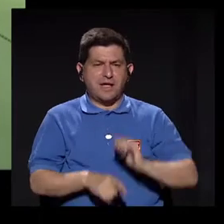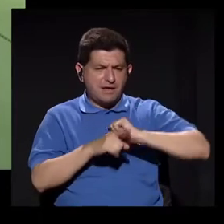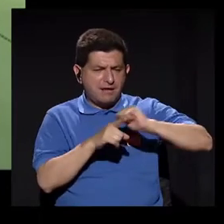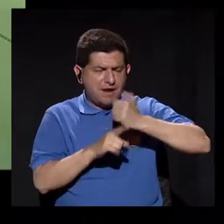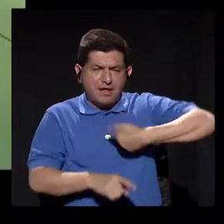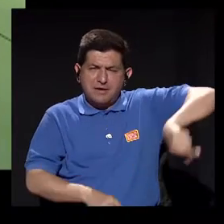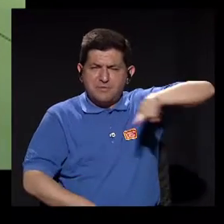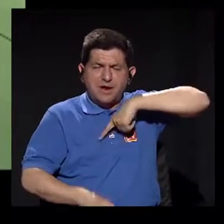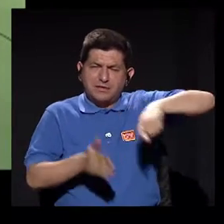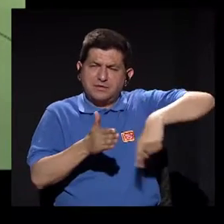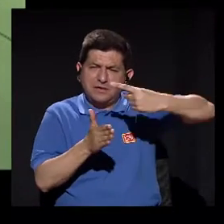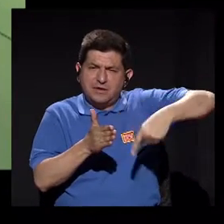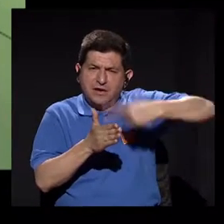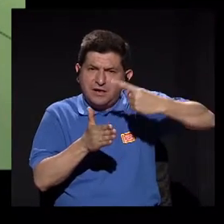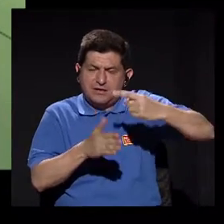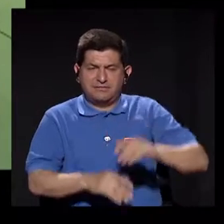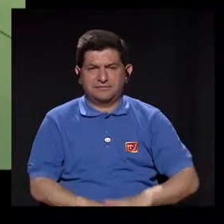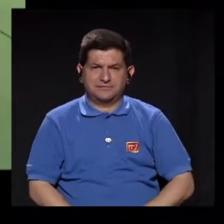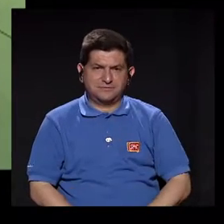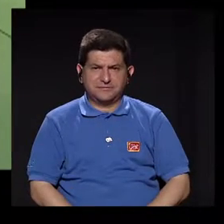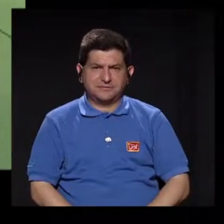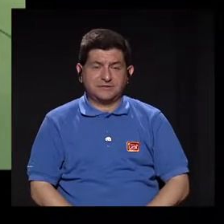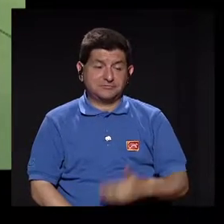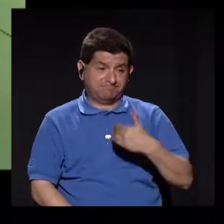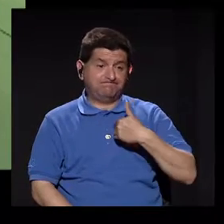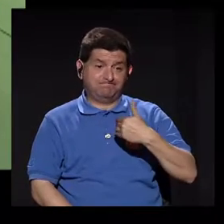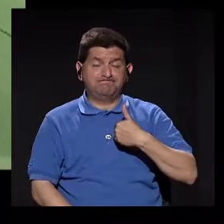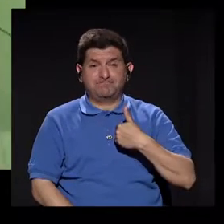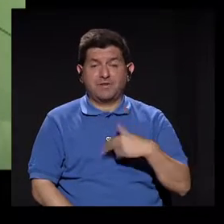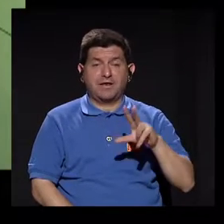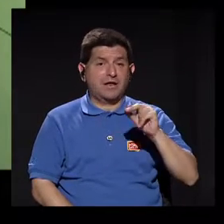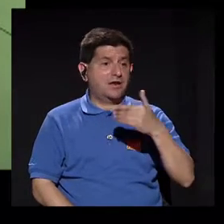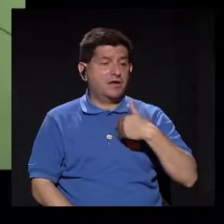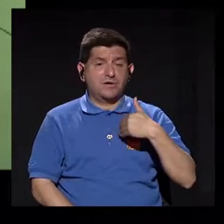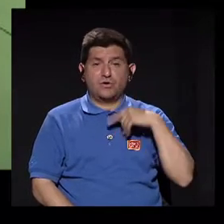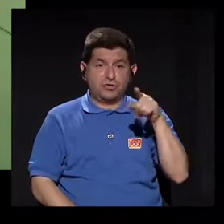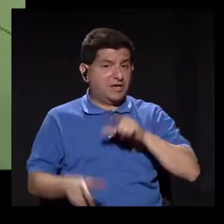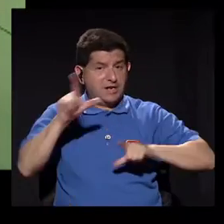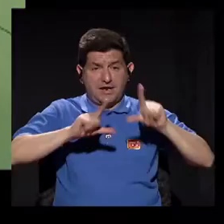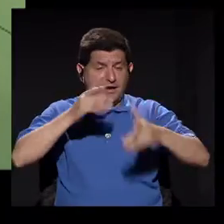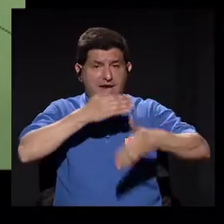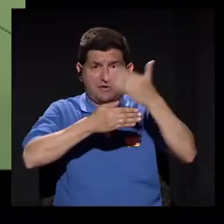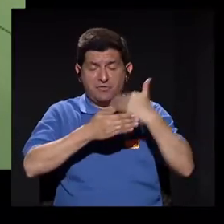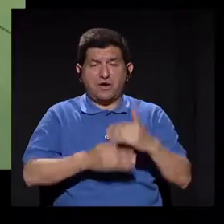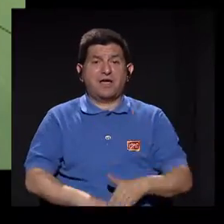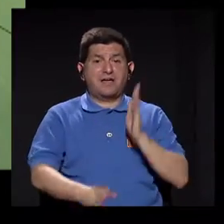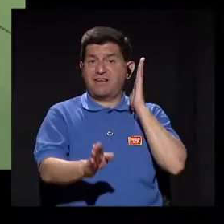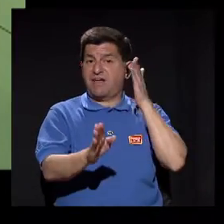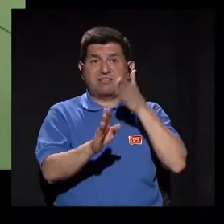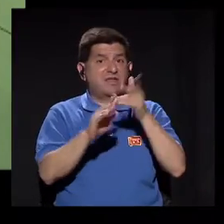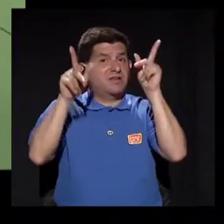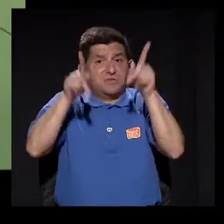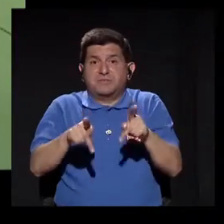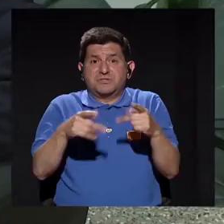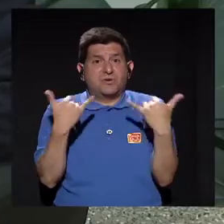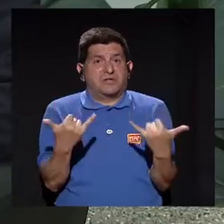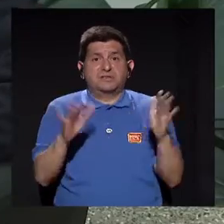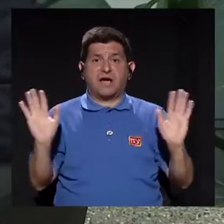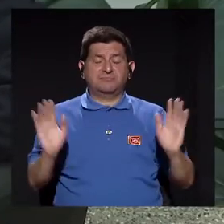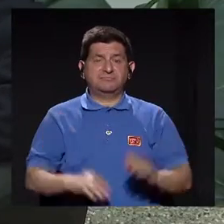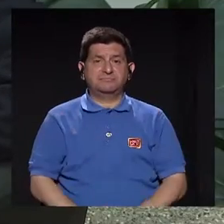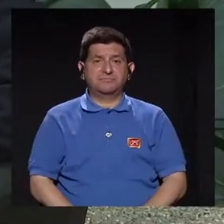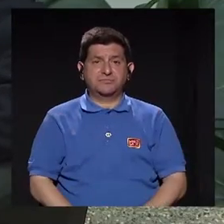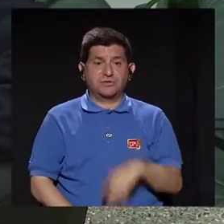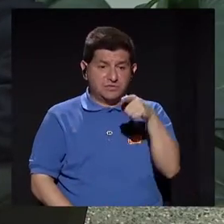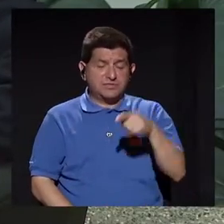entrenamiento que nosotros en muchas oportunidades recibimos, porque no teníamos estos laboratorios, era directamente en el paciente, entonces